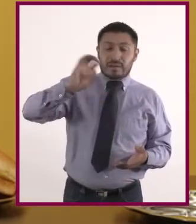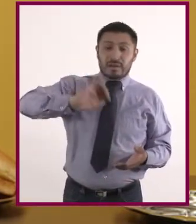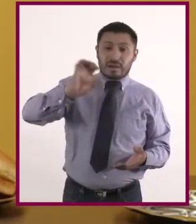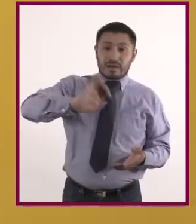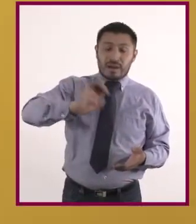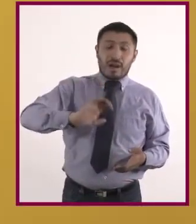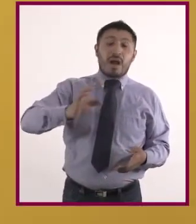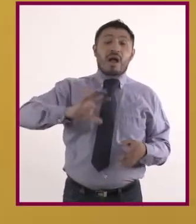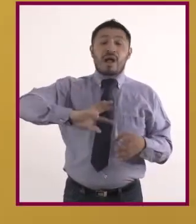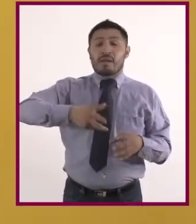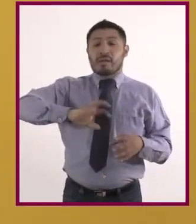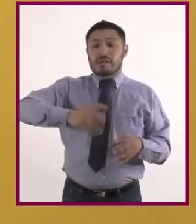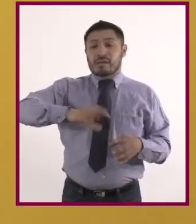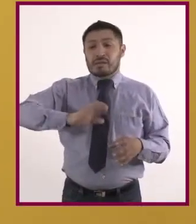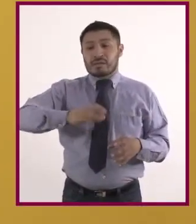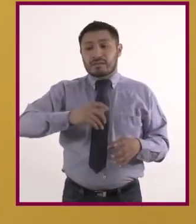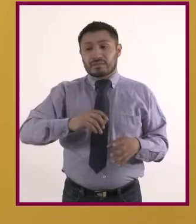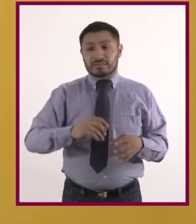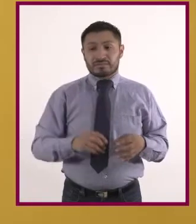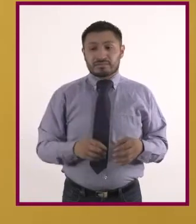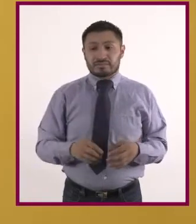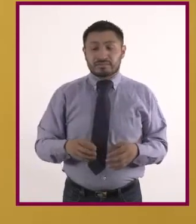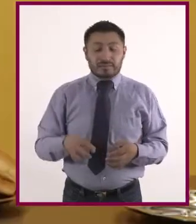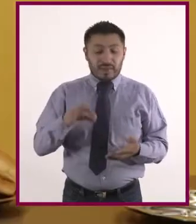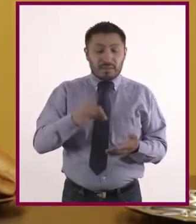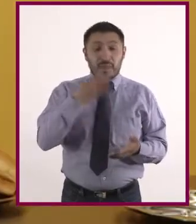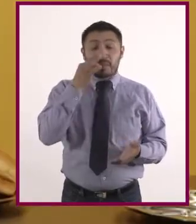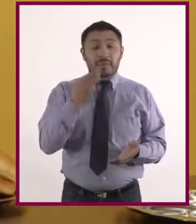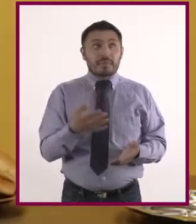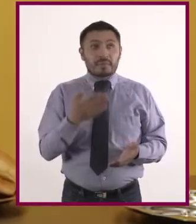Yo puedo probarla. ¿Qué tanto le hace falta?